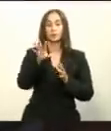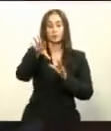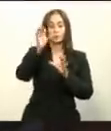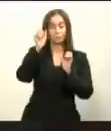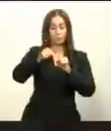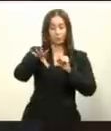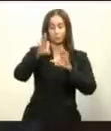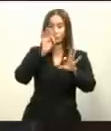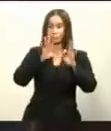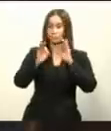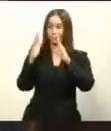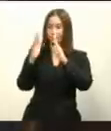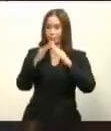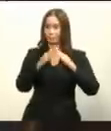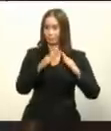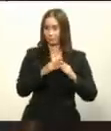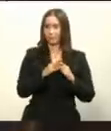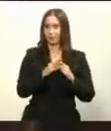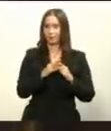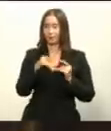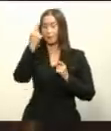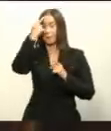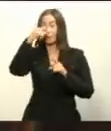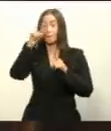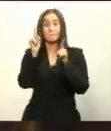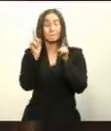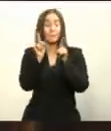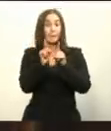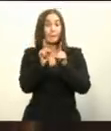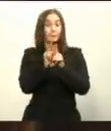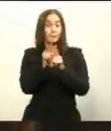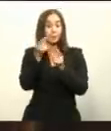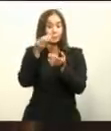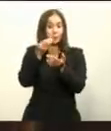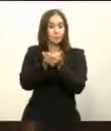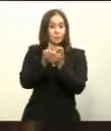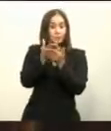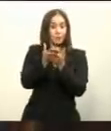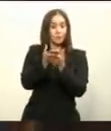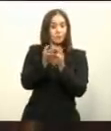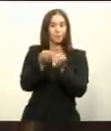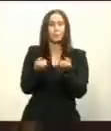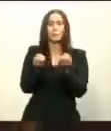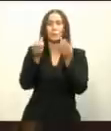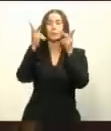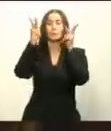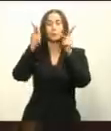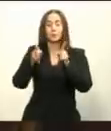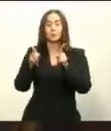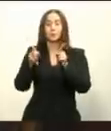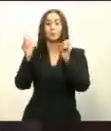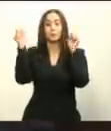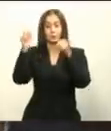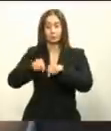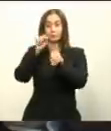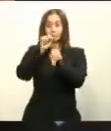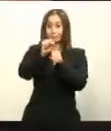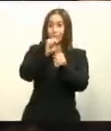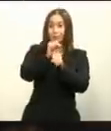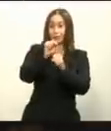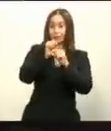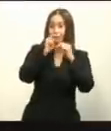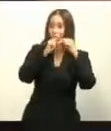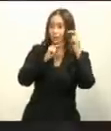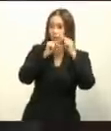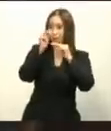generará un impacto económico con la creación de más de 100.000 empleos directos e indirectos durante los